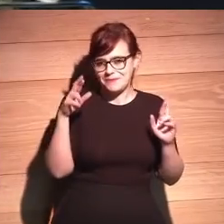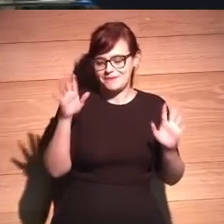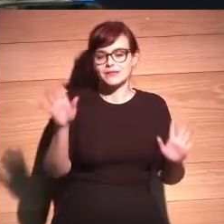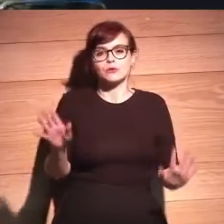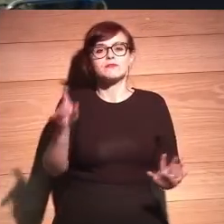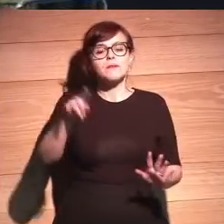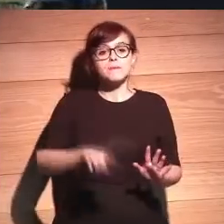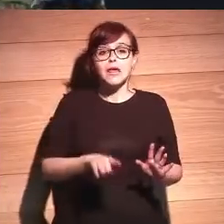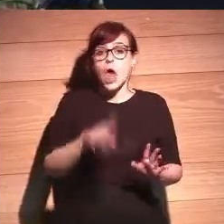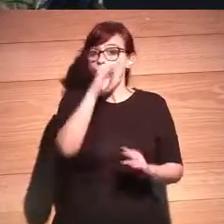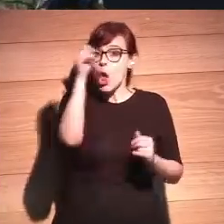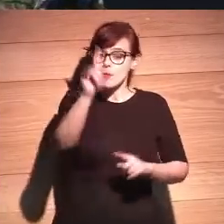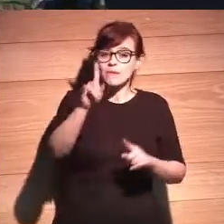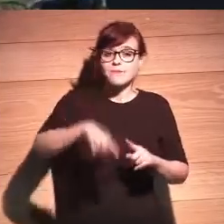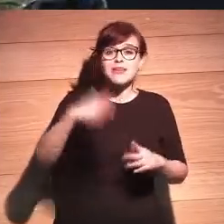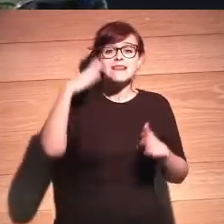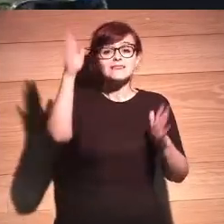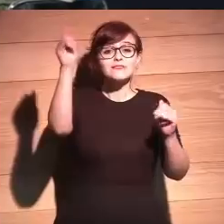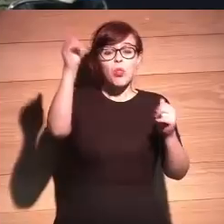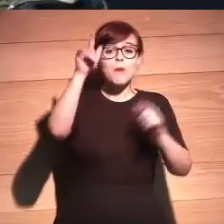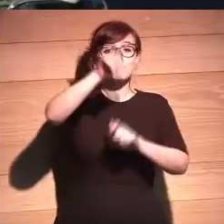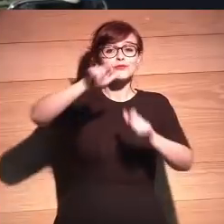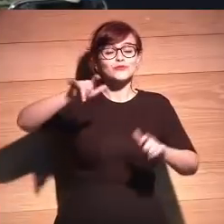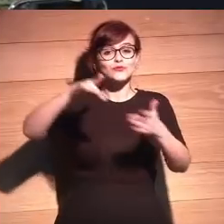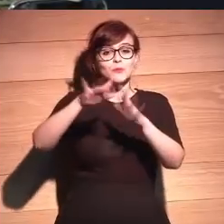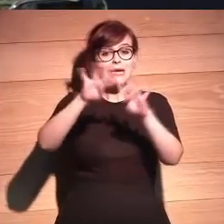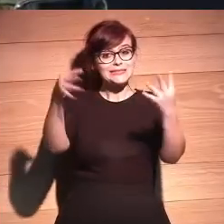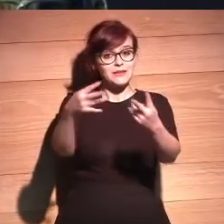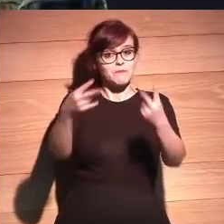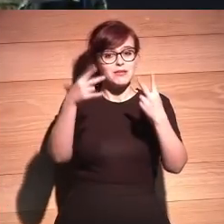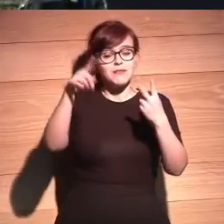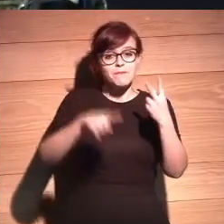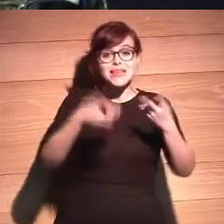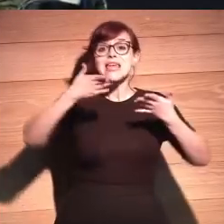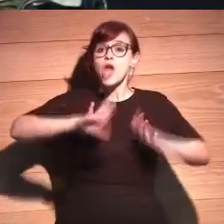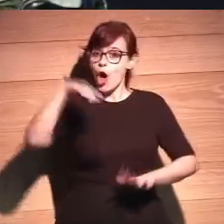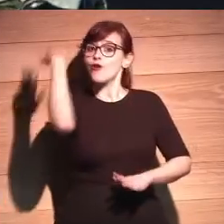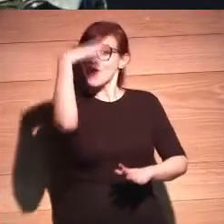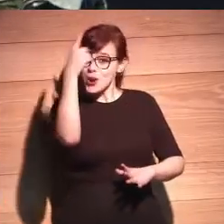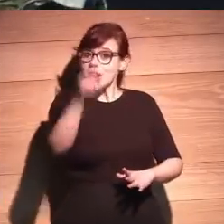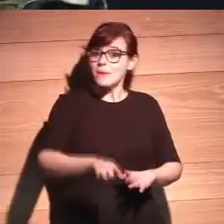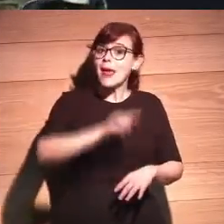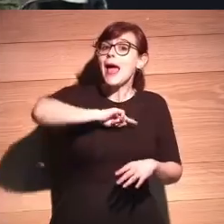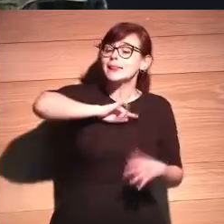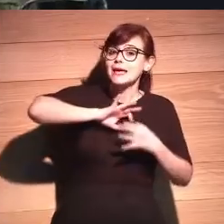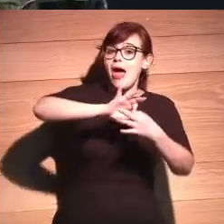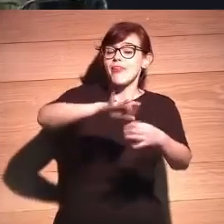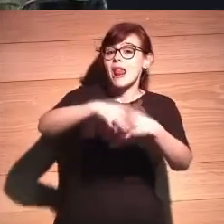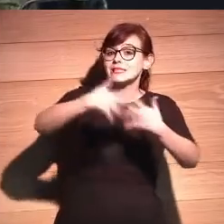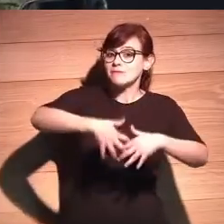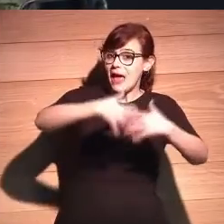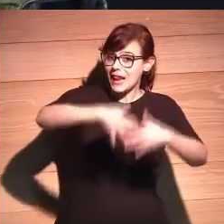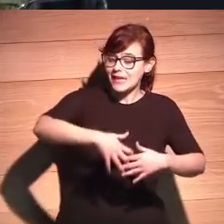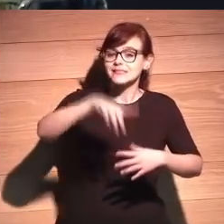Además, también, que no se me olvide, quiero saludar a todos los que estáis conectados por streaming, hijos también del rock and roll y de la ética de las